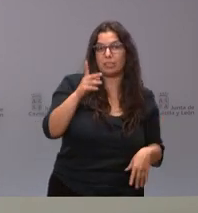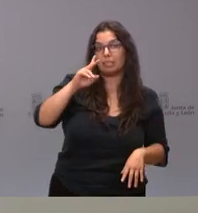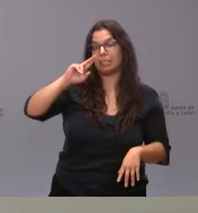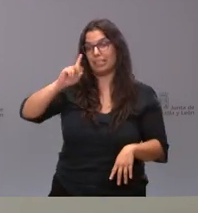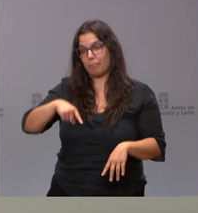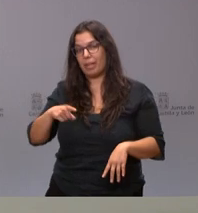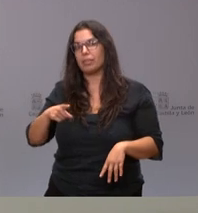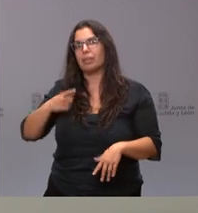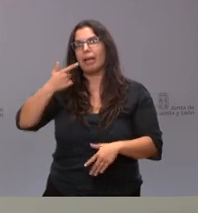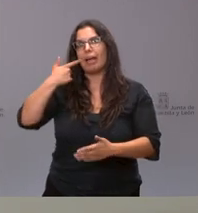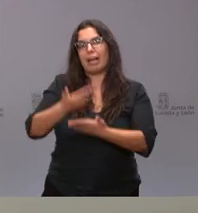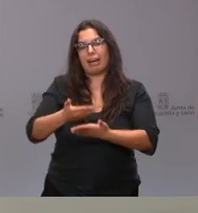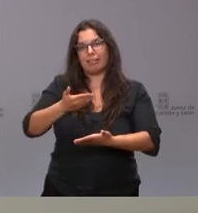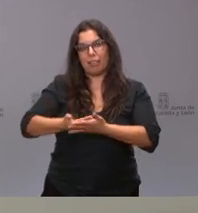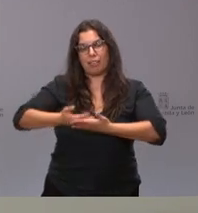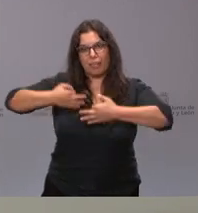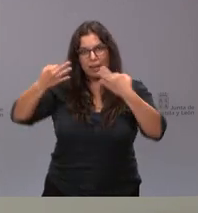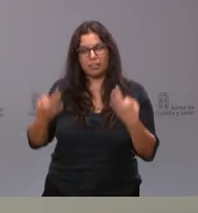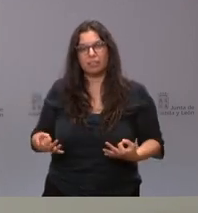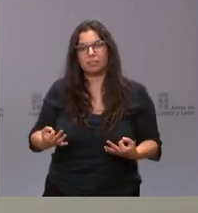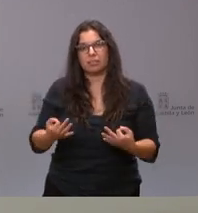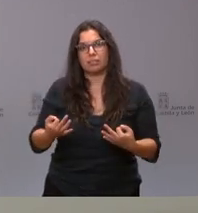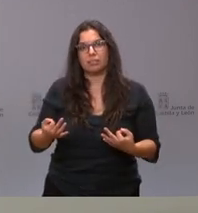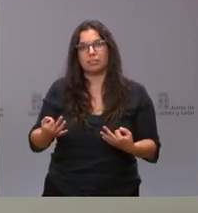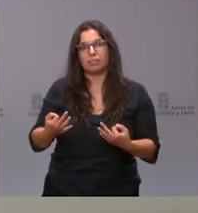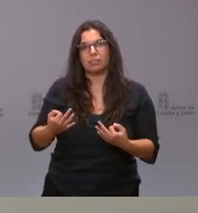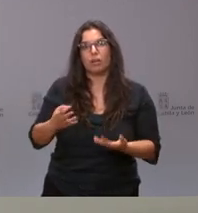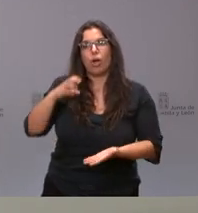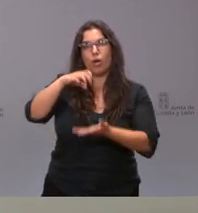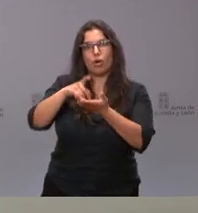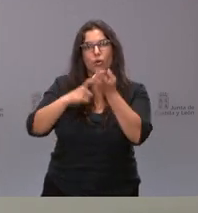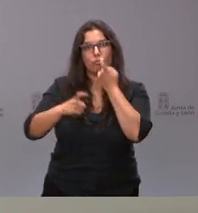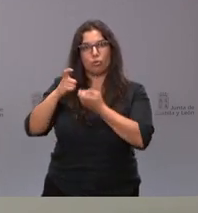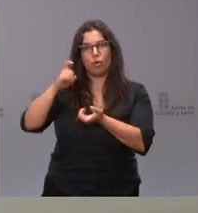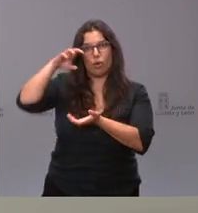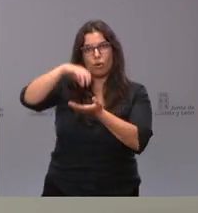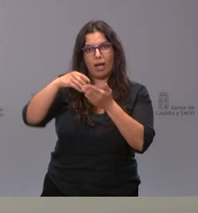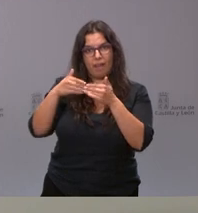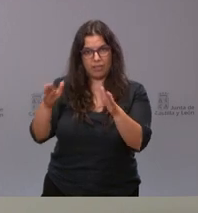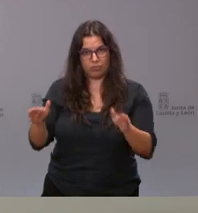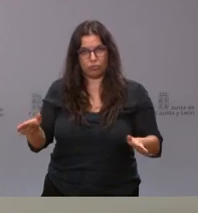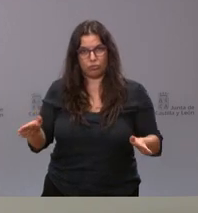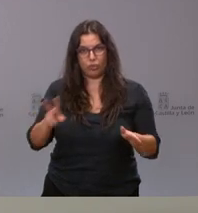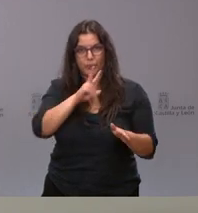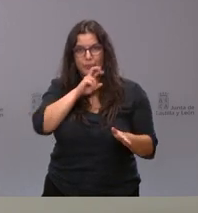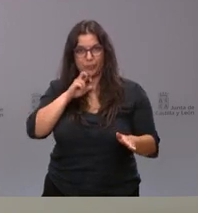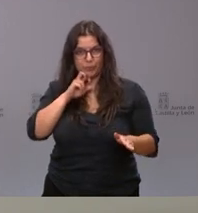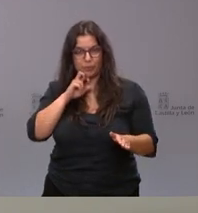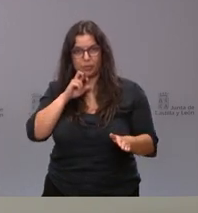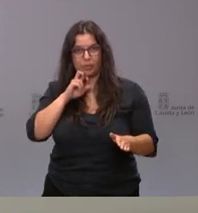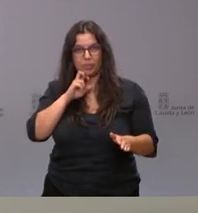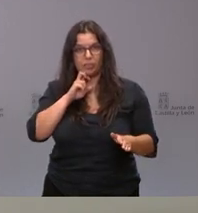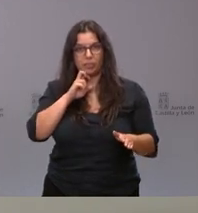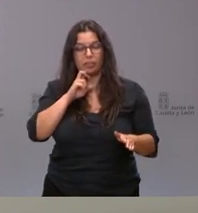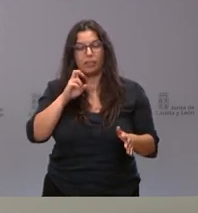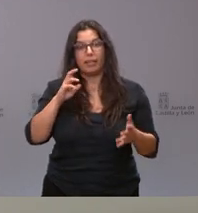el seguir garantizando la apertura de los consultores locales. Y desde ese punto de vista, no